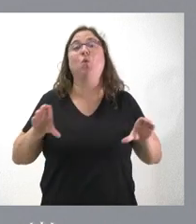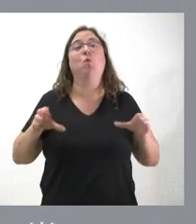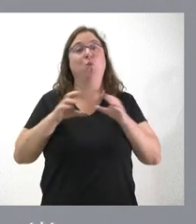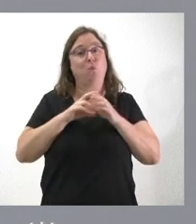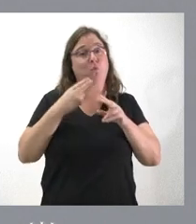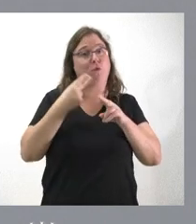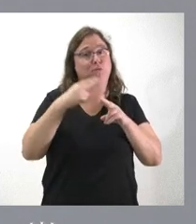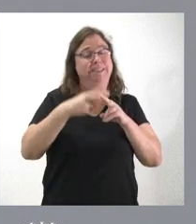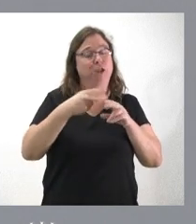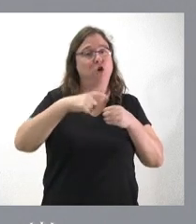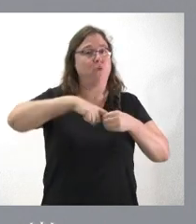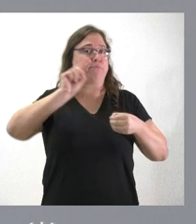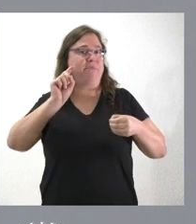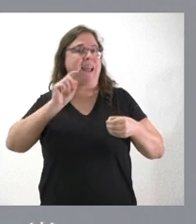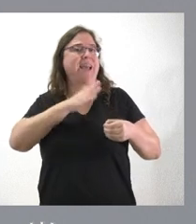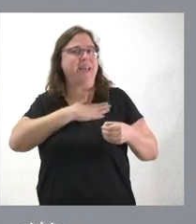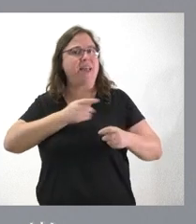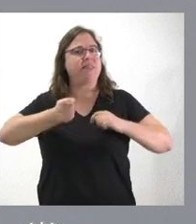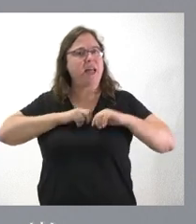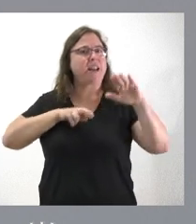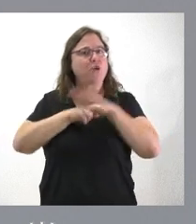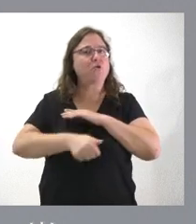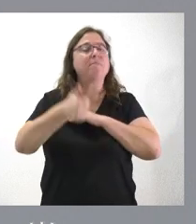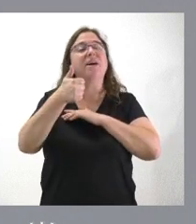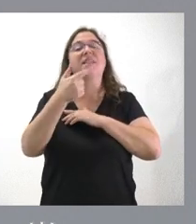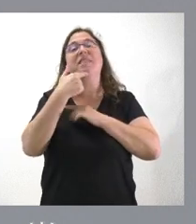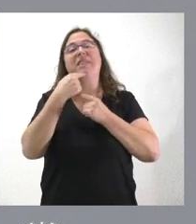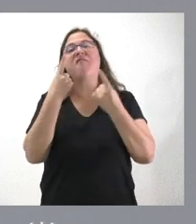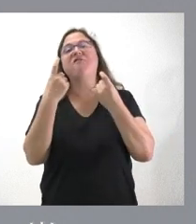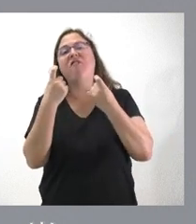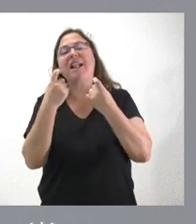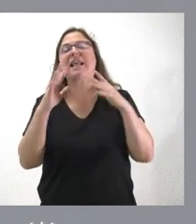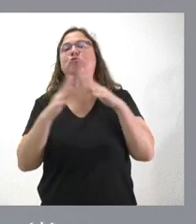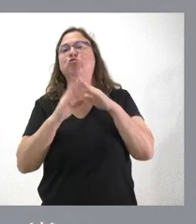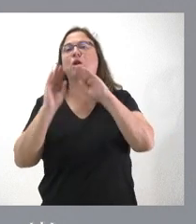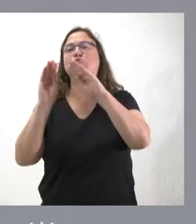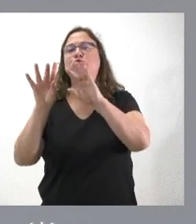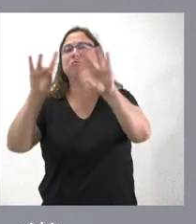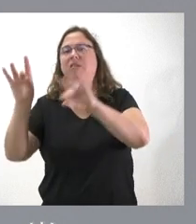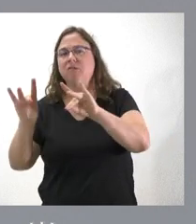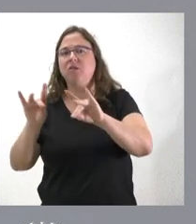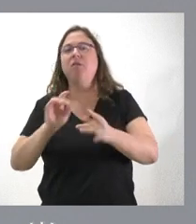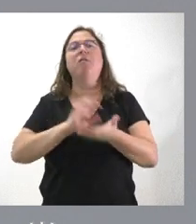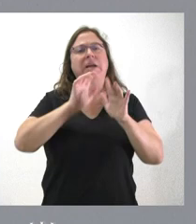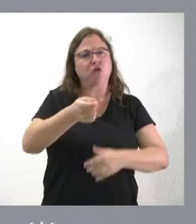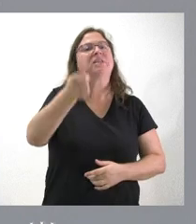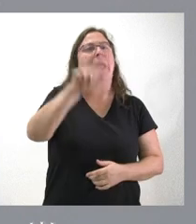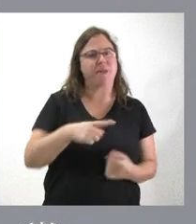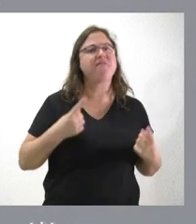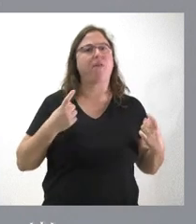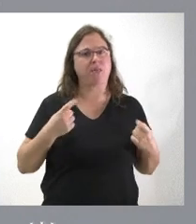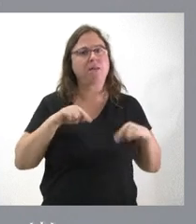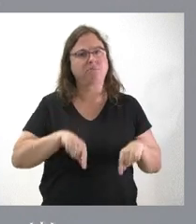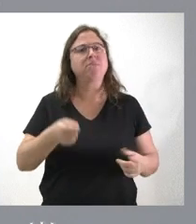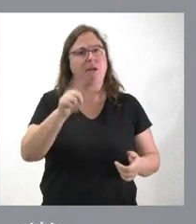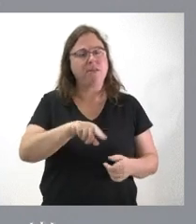que así lo hacen por la existencia de supuestos déficit de infraestructuras en su territorio, Castilla y León también tiene déficit de infraestructura